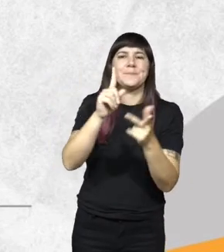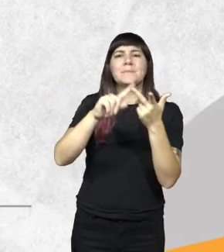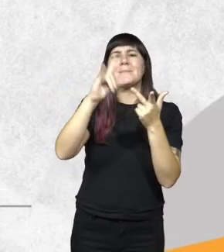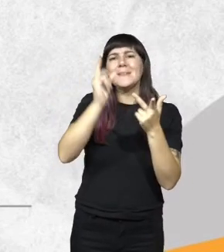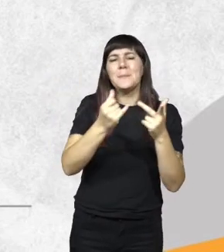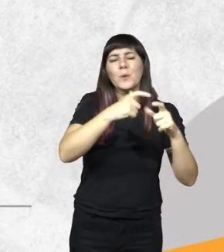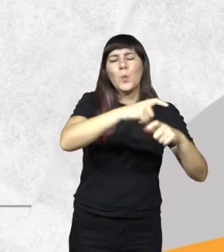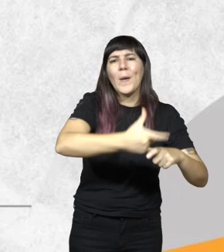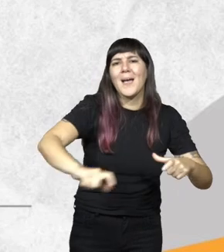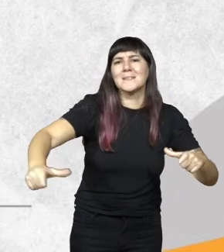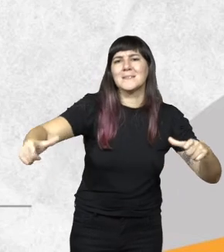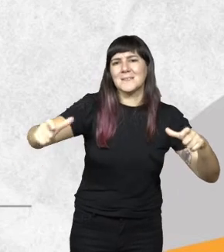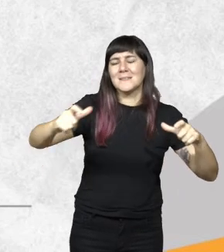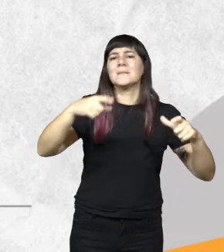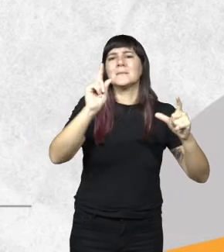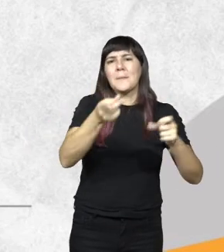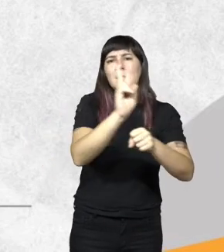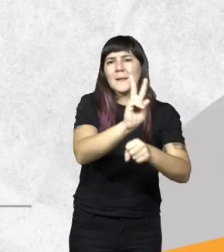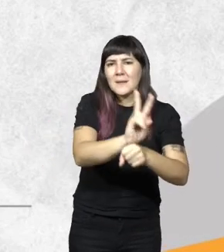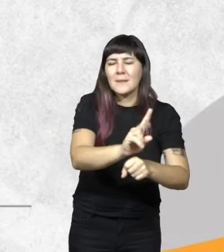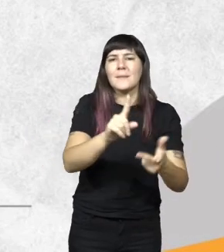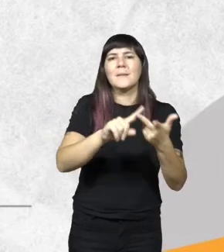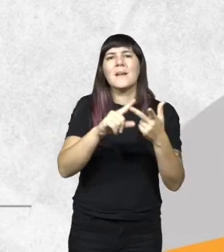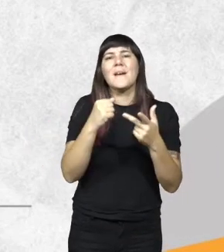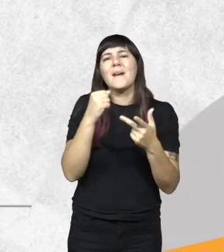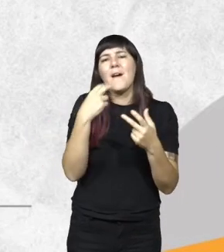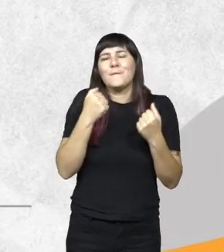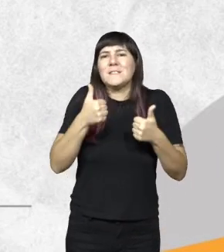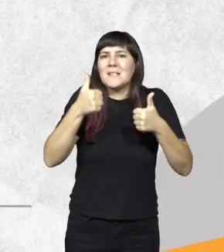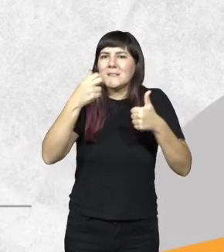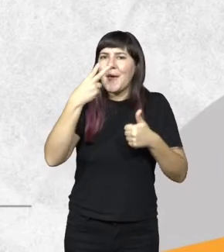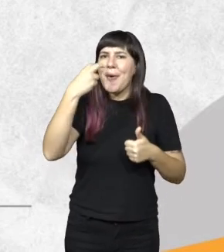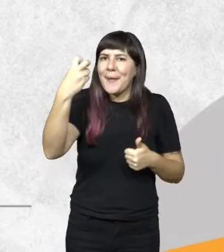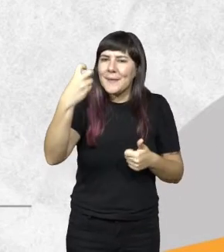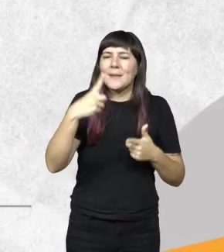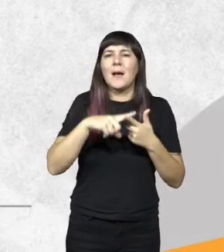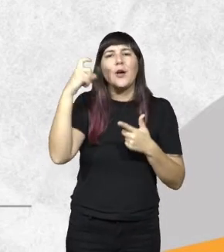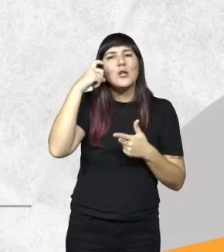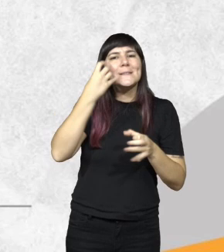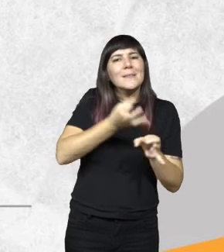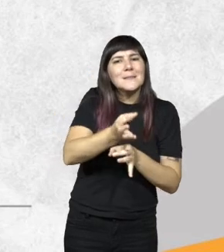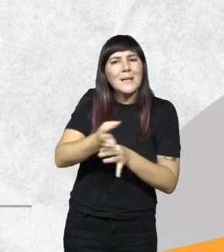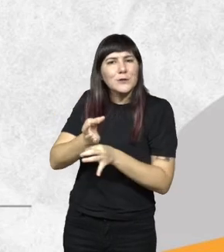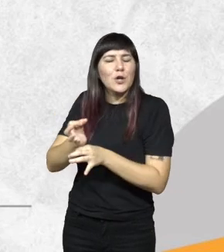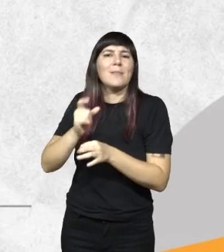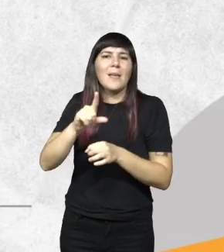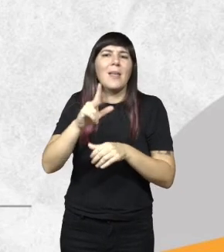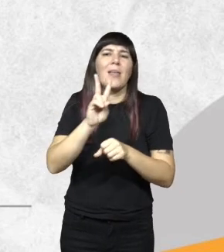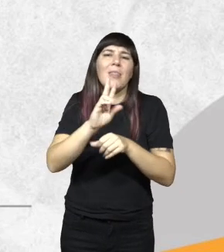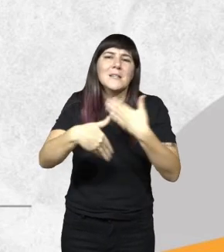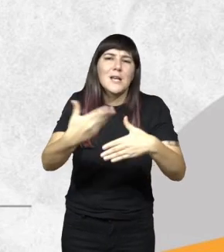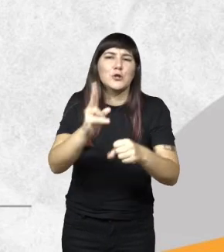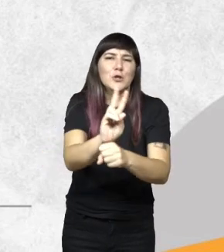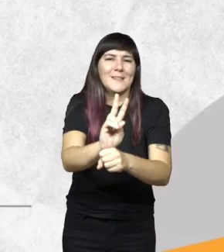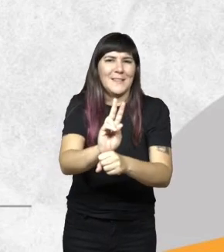hidrográficas eficiencia energética en inmuebles promoción y concientización de los objetivos de desarrollo sostenible entre